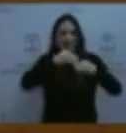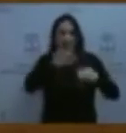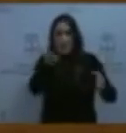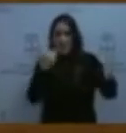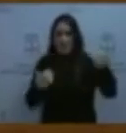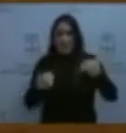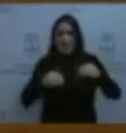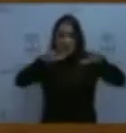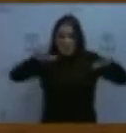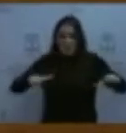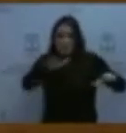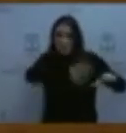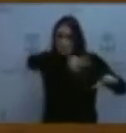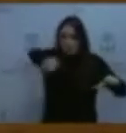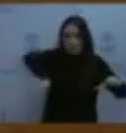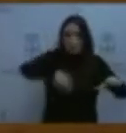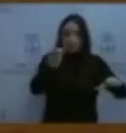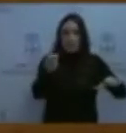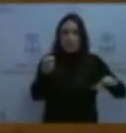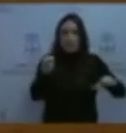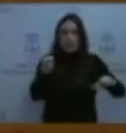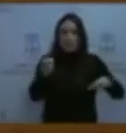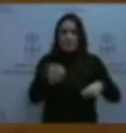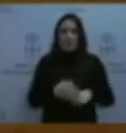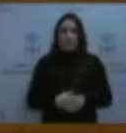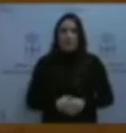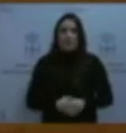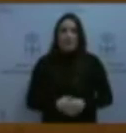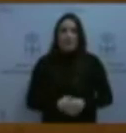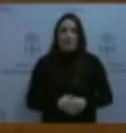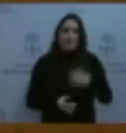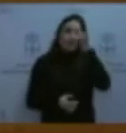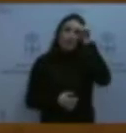interior de una parte del centro. Como digo,